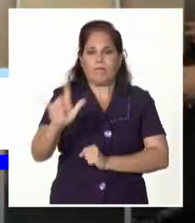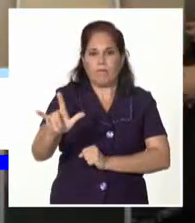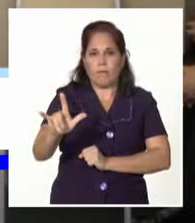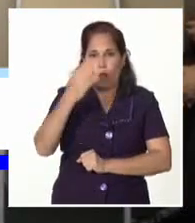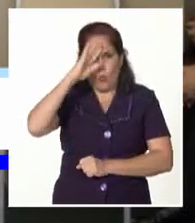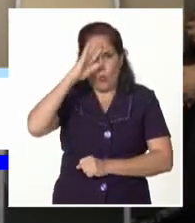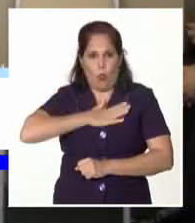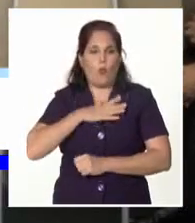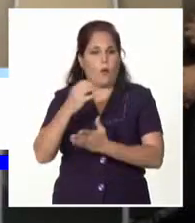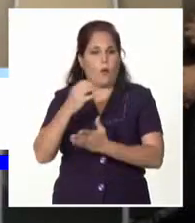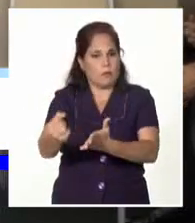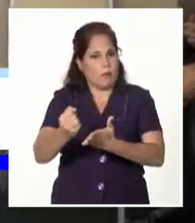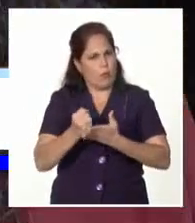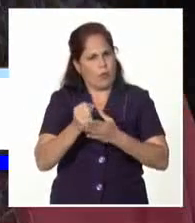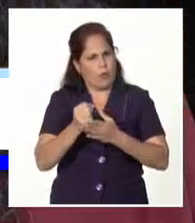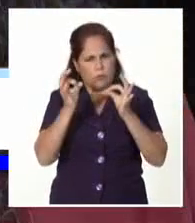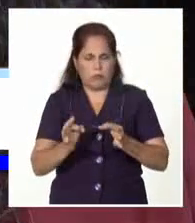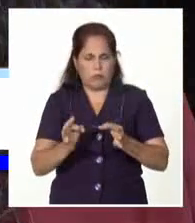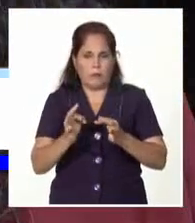la solidaridad.